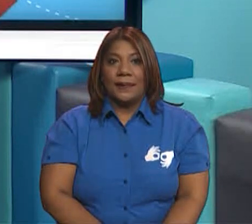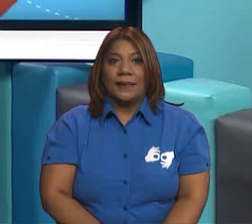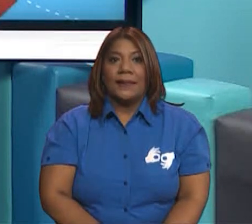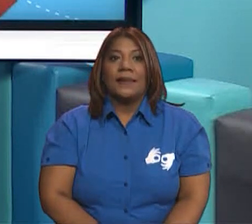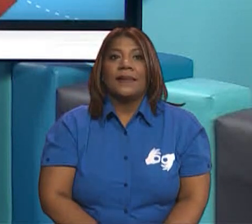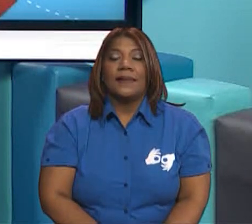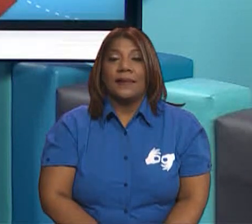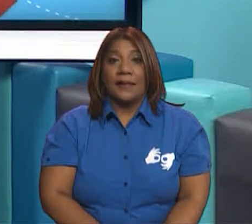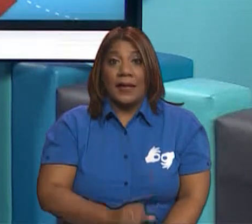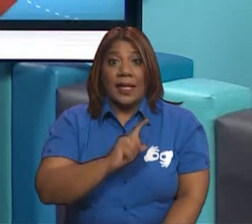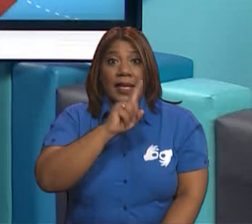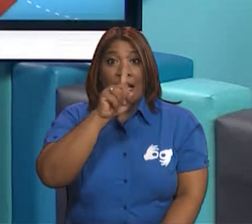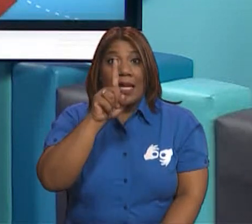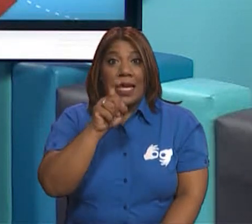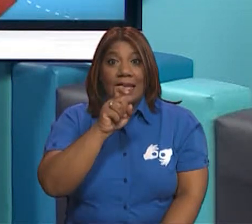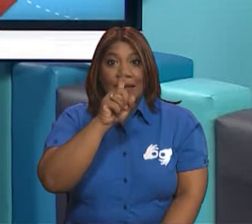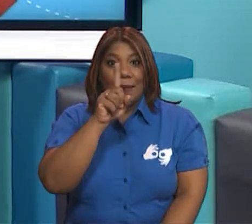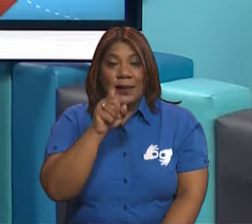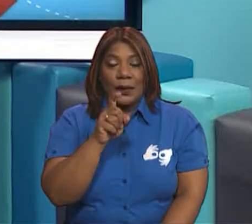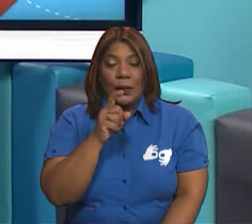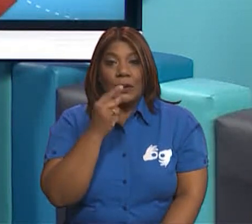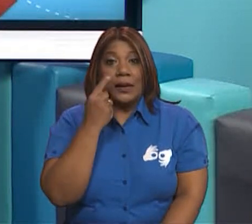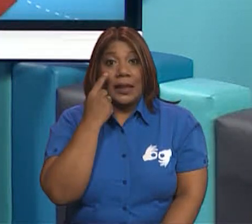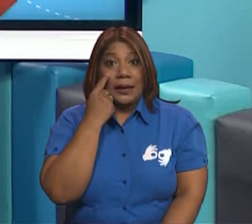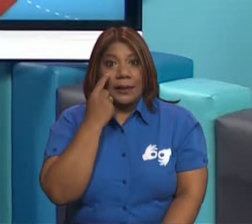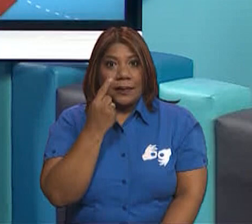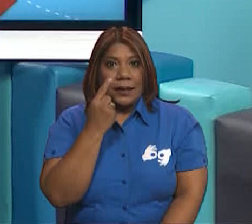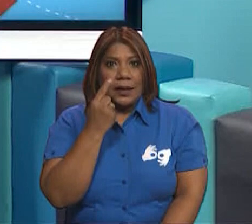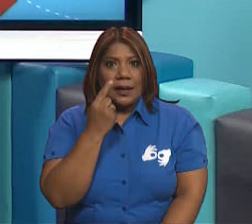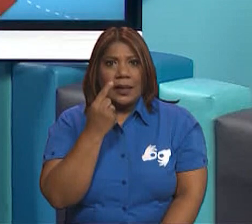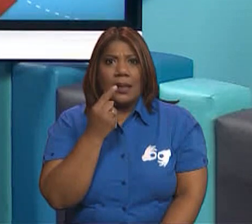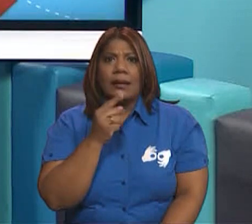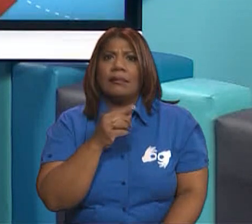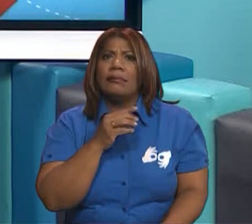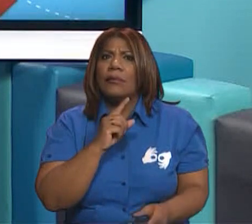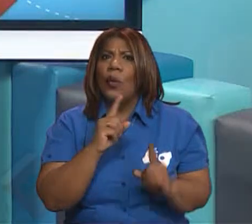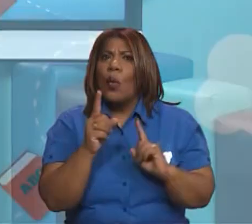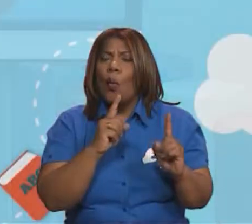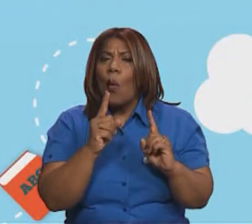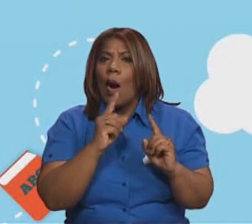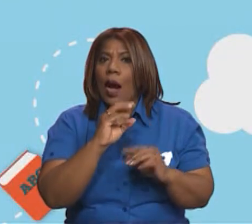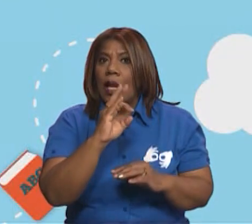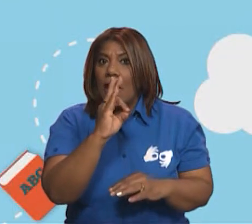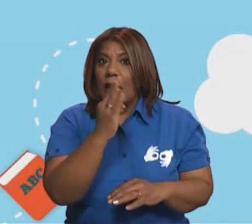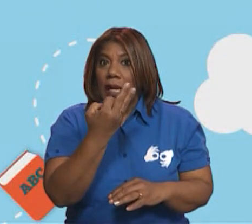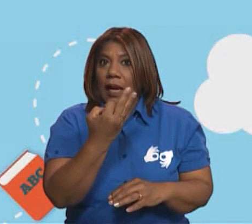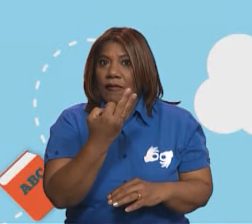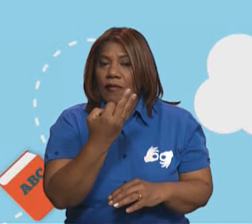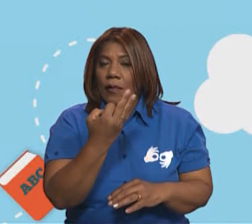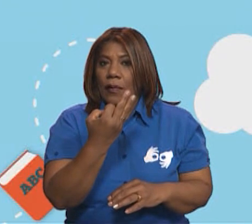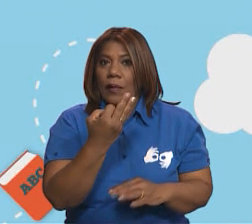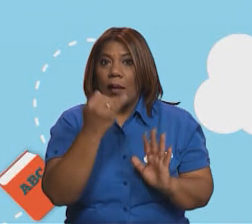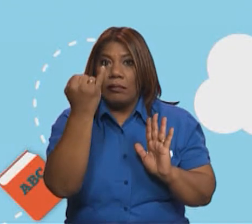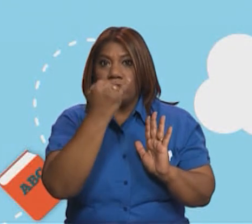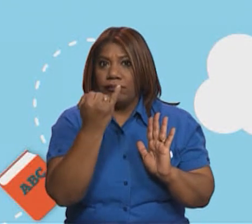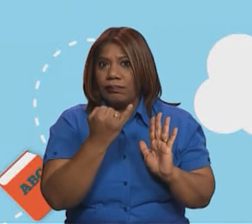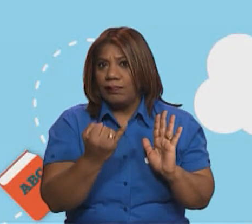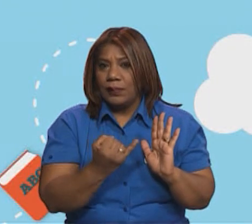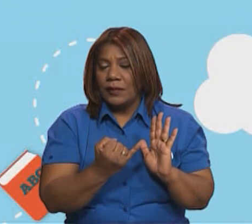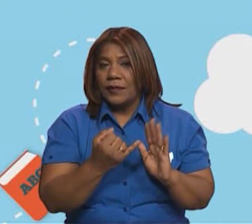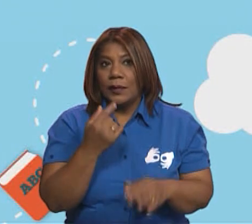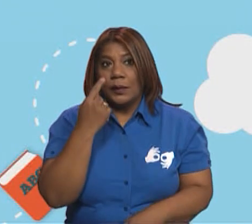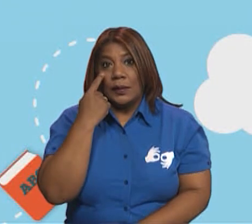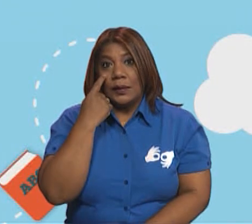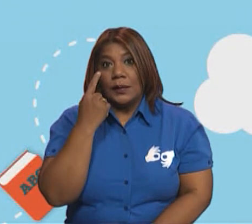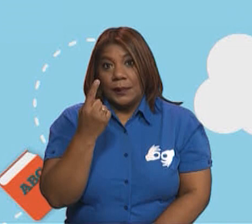ustedes van a poder leer conmigo para deducir de qué figura se trata. Entonces vamos a observar con mucha atención las